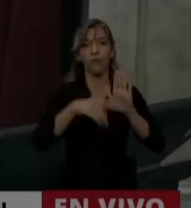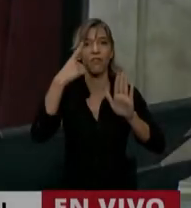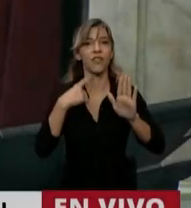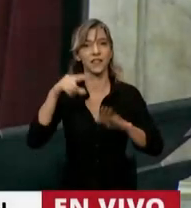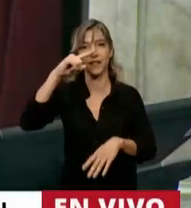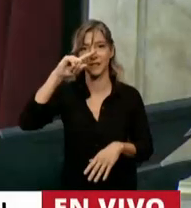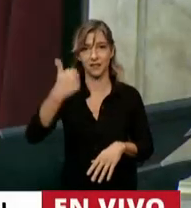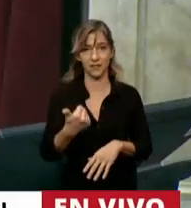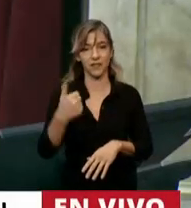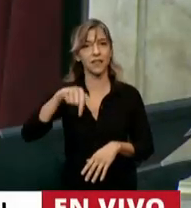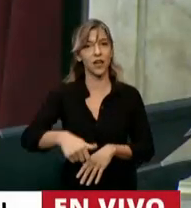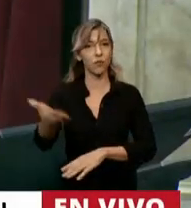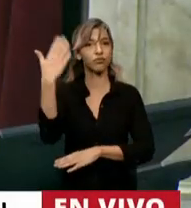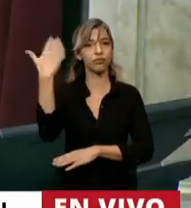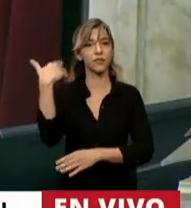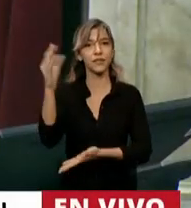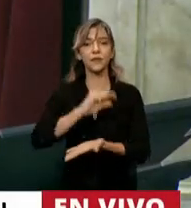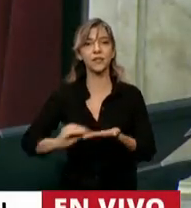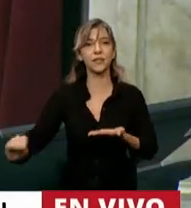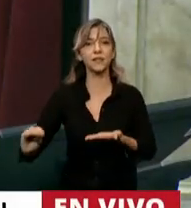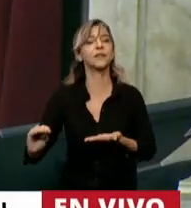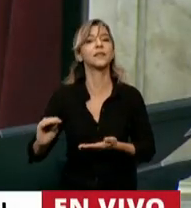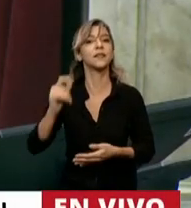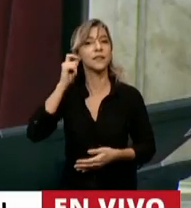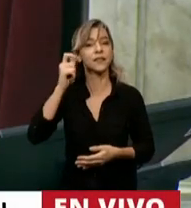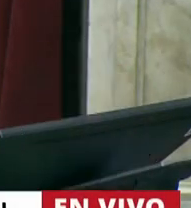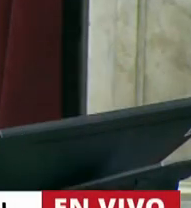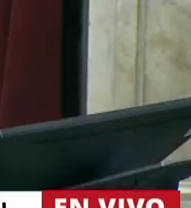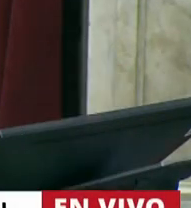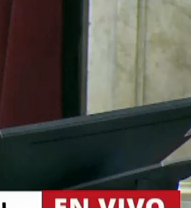Tiene la palabra el diputado Carlos Salomón Heller.